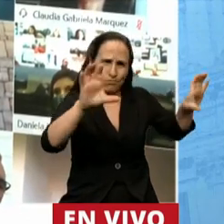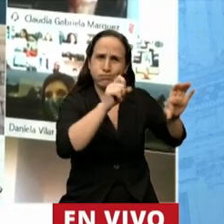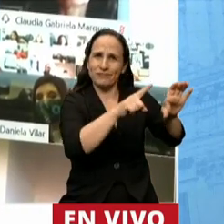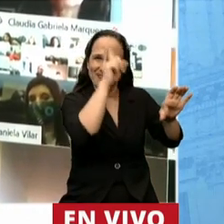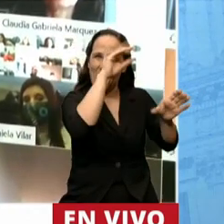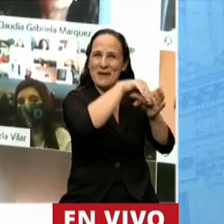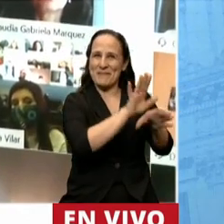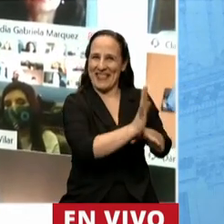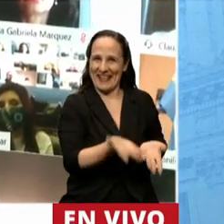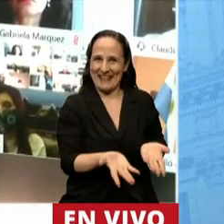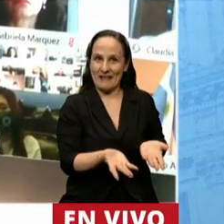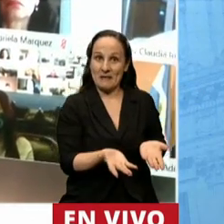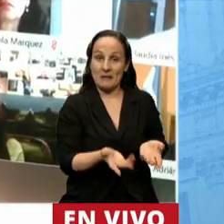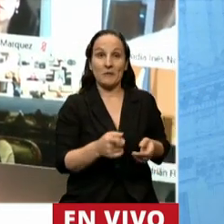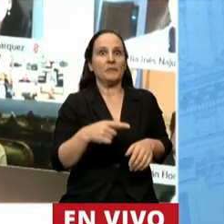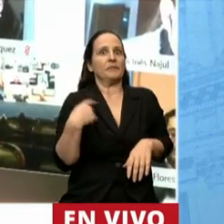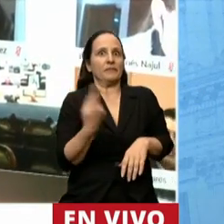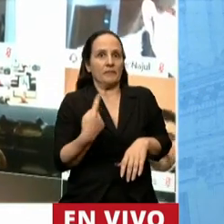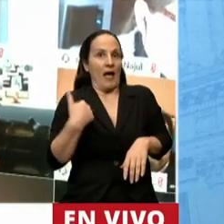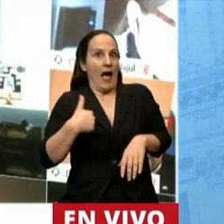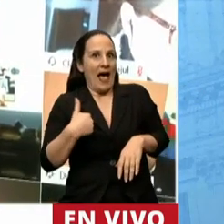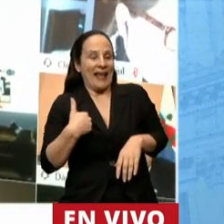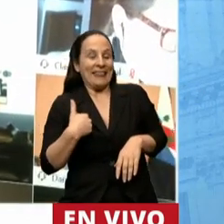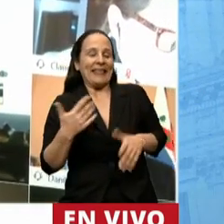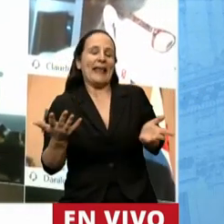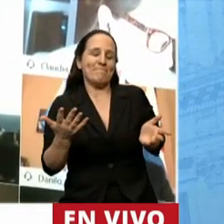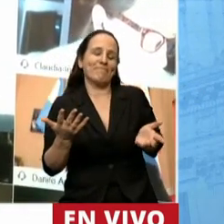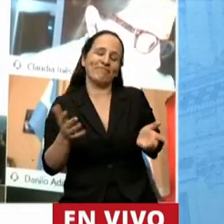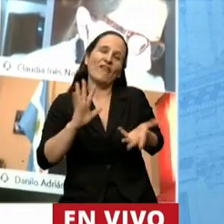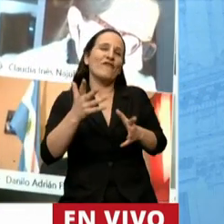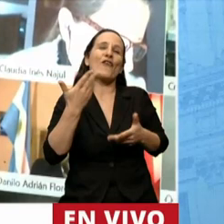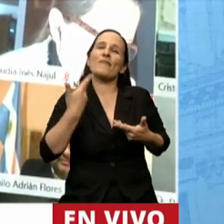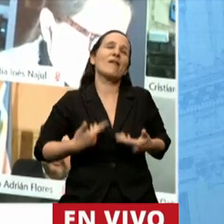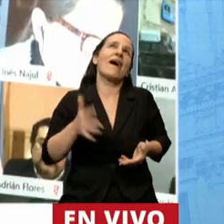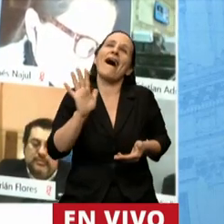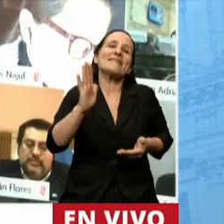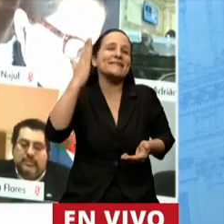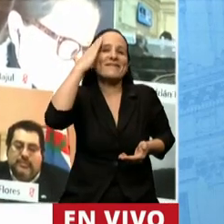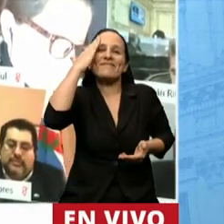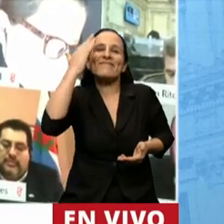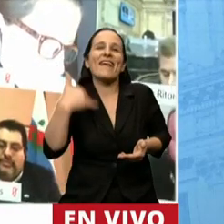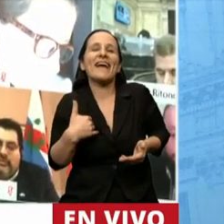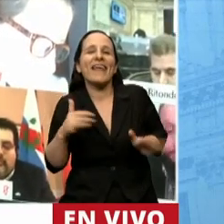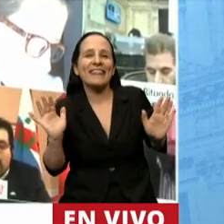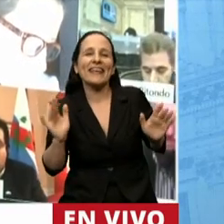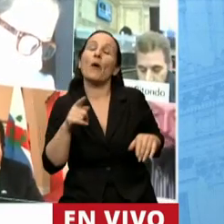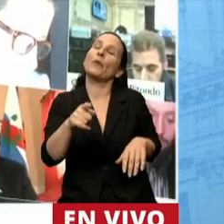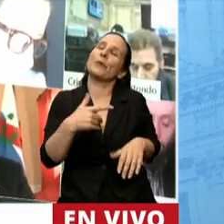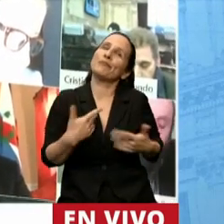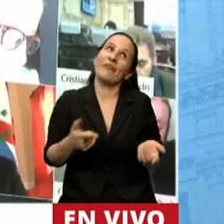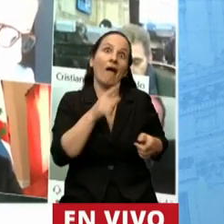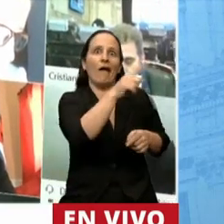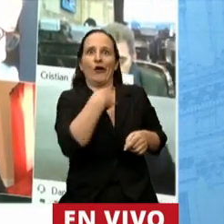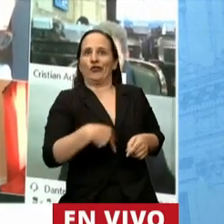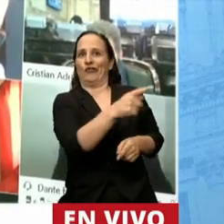y con este lesionismo argentino que tenemos y esta cosa que a veces pensamos que nosotros que no nos toca esa suerte, que no tenemos ese tipo de